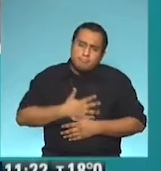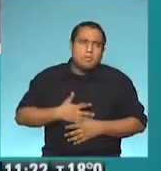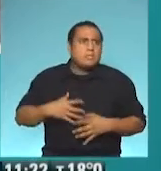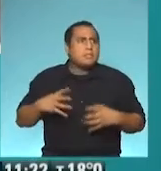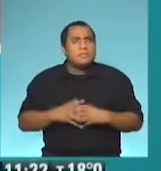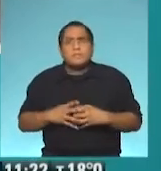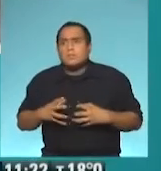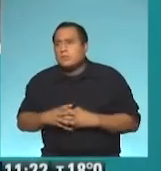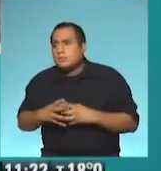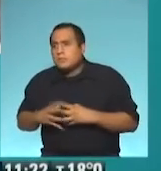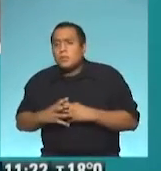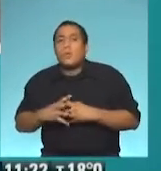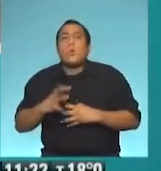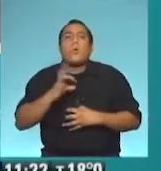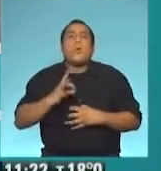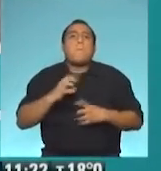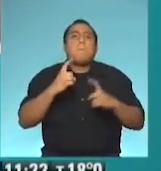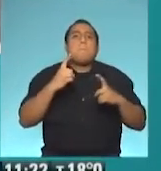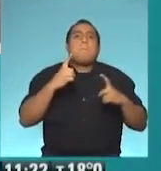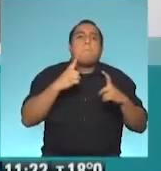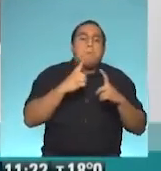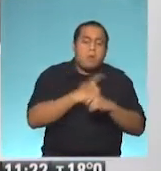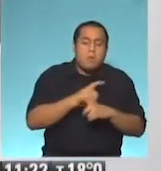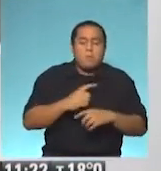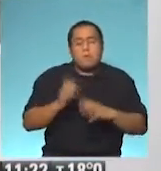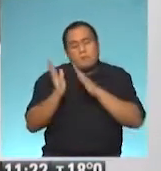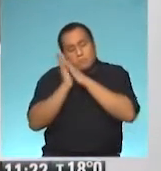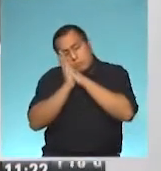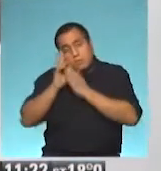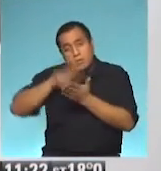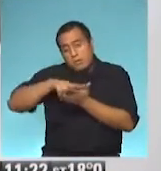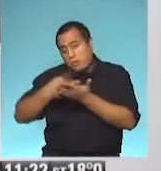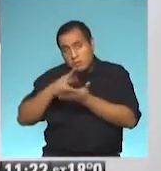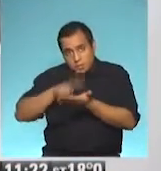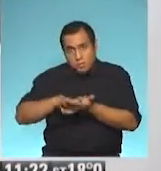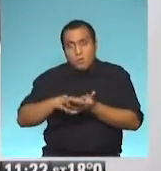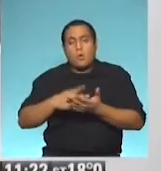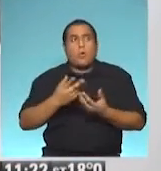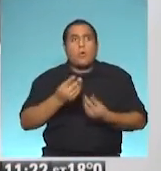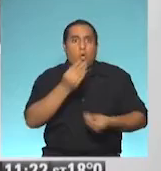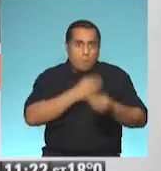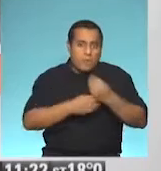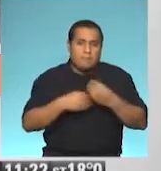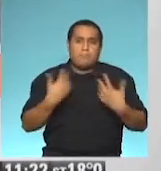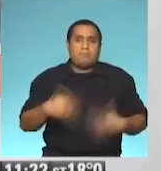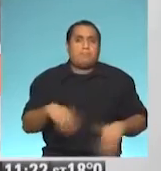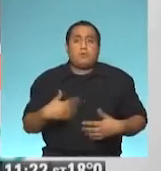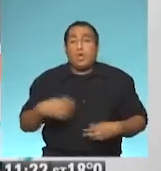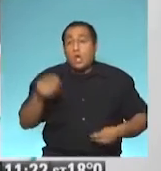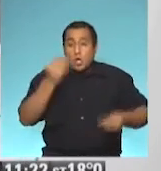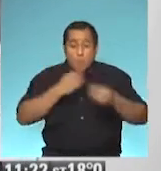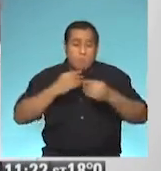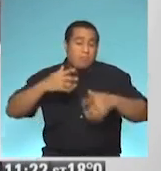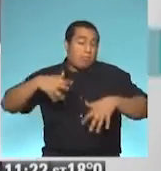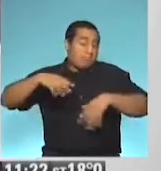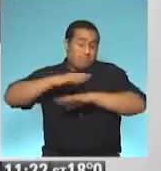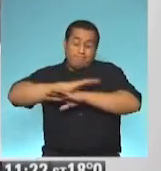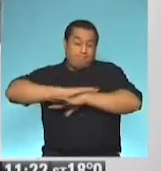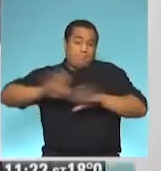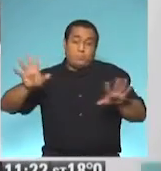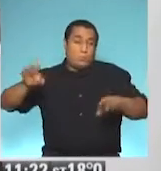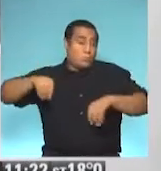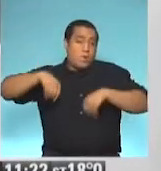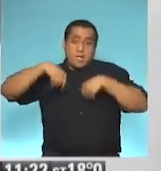ansioso, tener problemas en el sueño y en la alimentación. Digo, ¿se escucha mucho esto de, por ejemplo, cómo estoy comiendo en estos momentos? Sí.